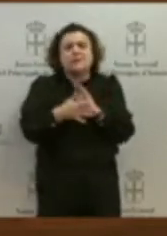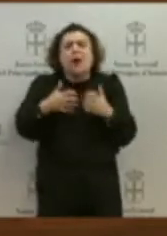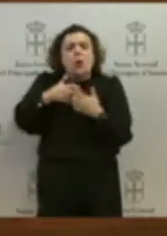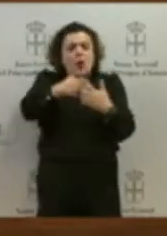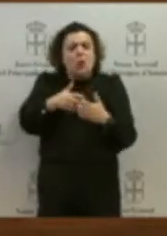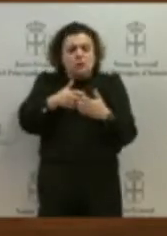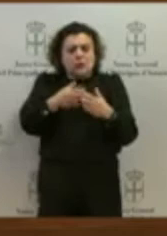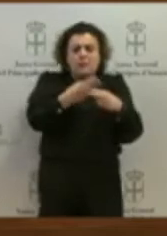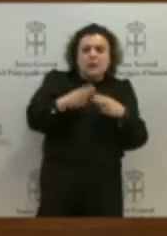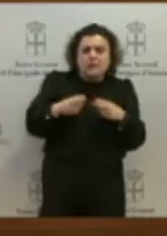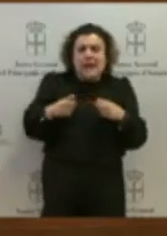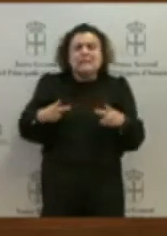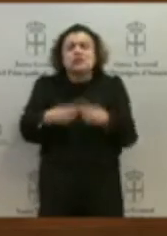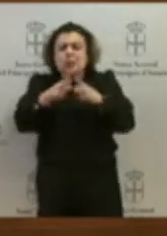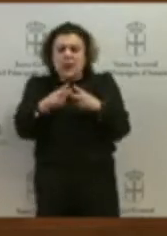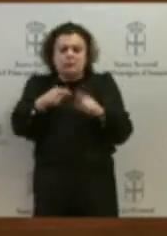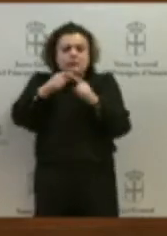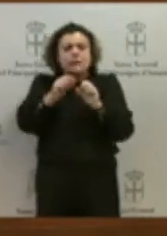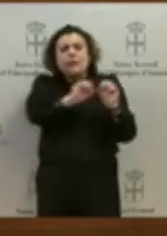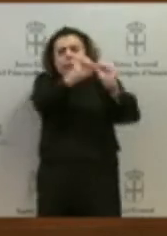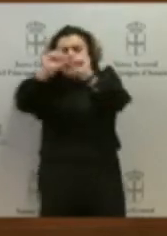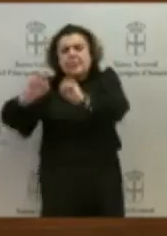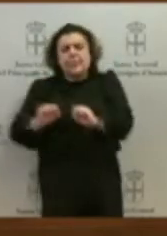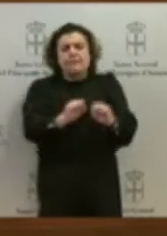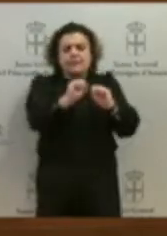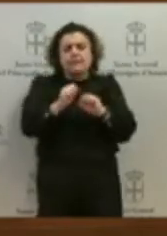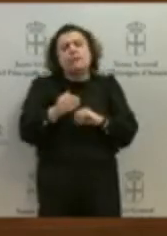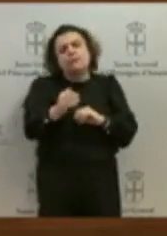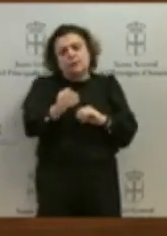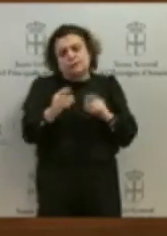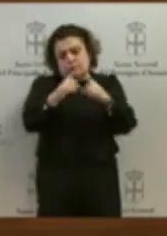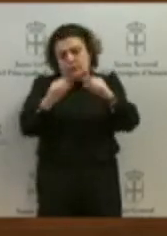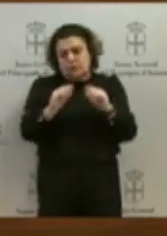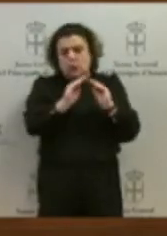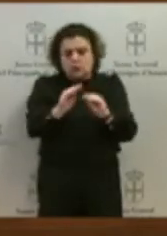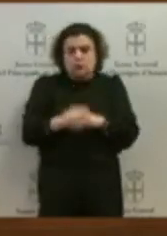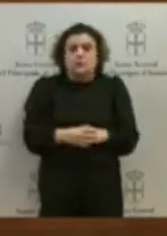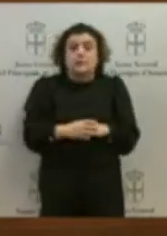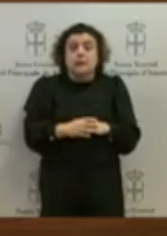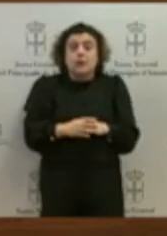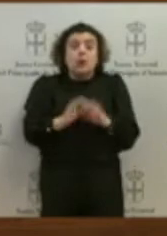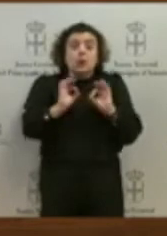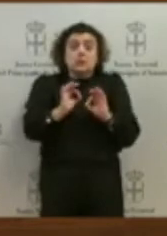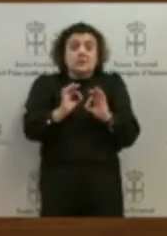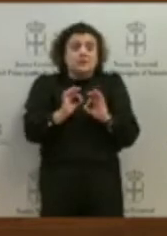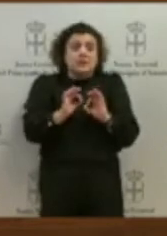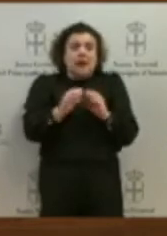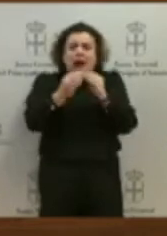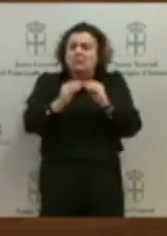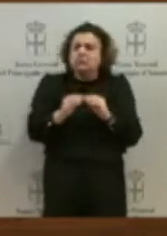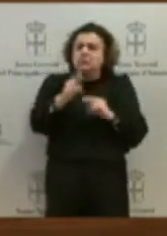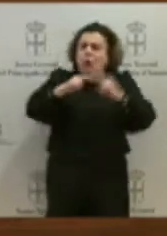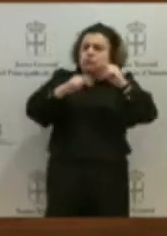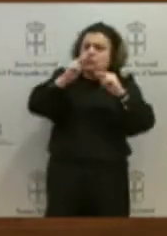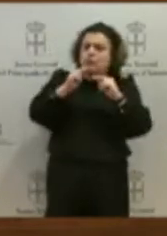de nuestro futuro. En una construcción del Estado que se ha construido de una forma centralista y donde el